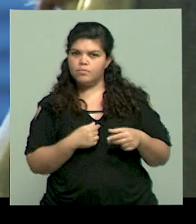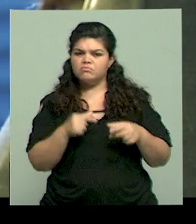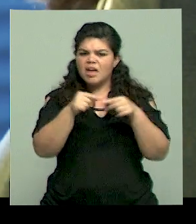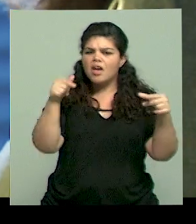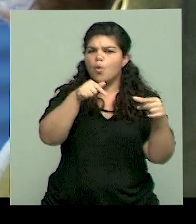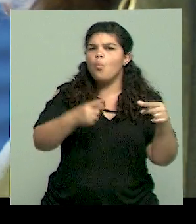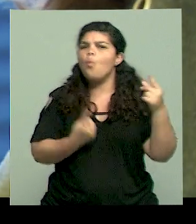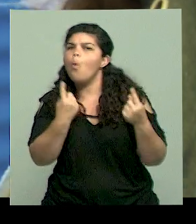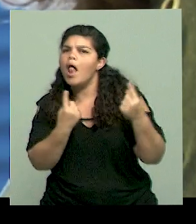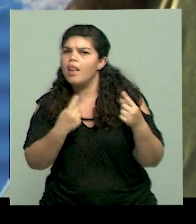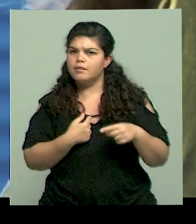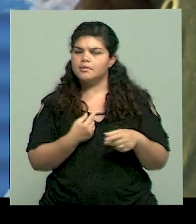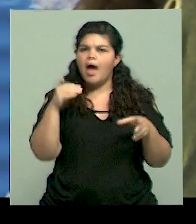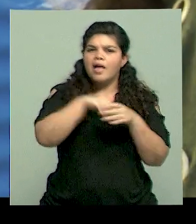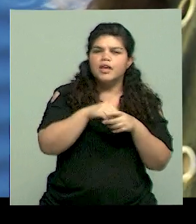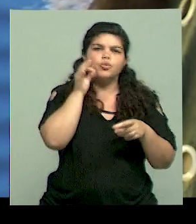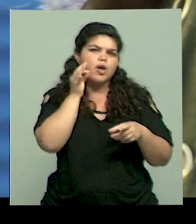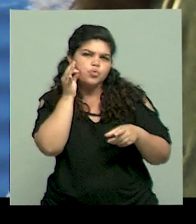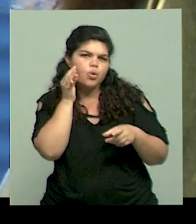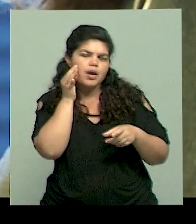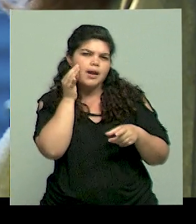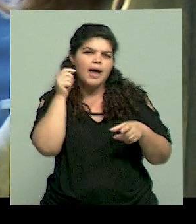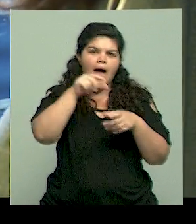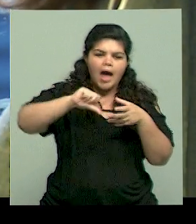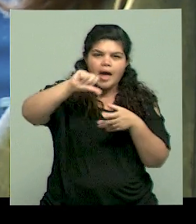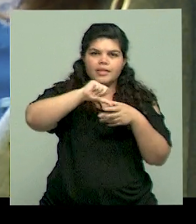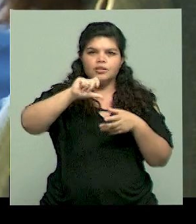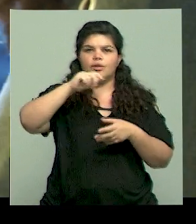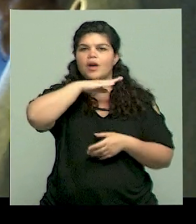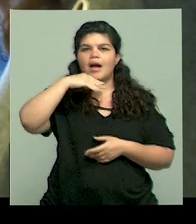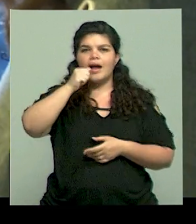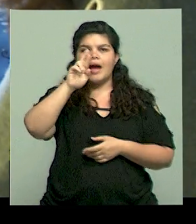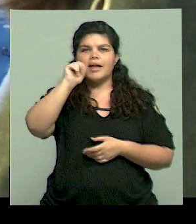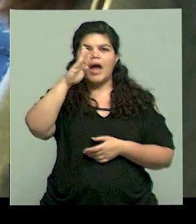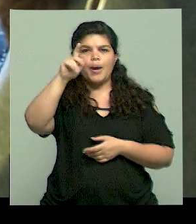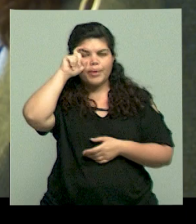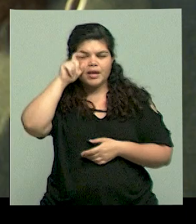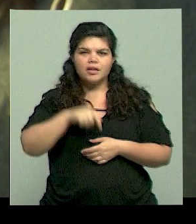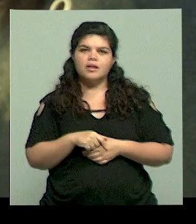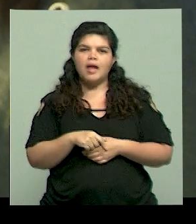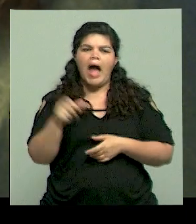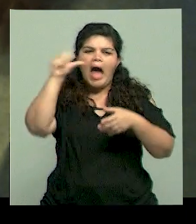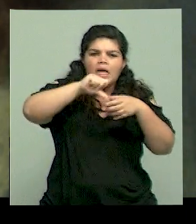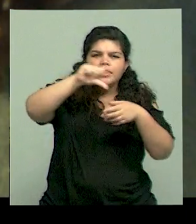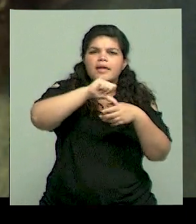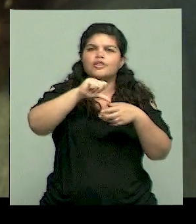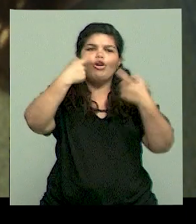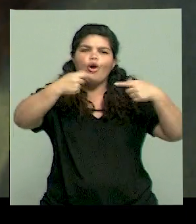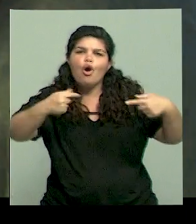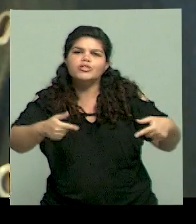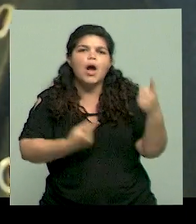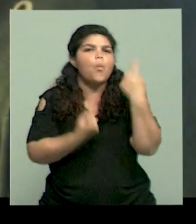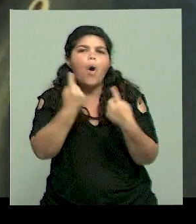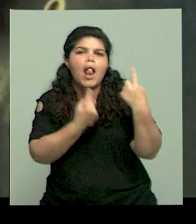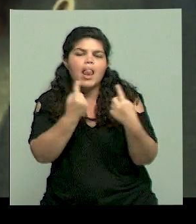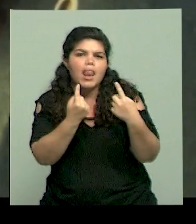cereal? ¿Tiene azúcares? ¿Te fijaste si tiene jarabe de maíz? ¿Te fijaste si tiene conservantes? ¿Te fijaste los colorantes? ¿Comes bien porque